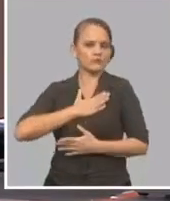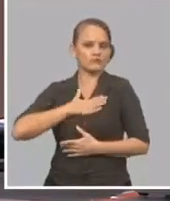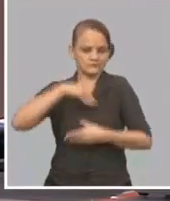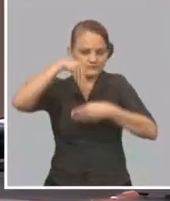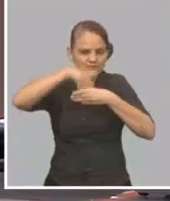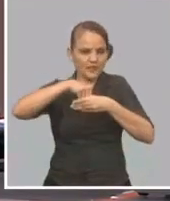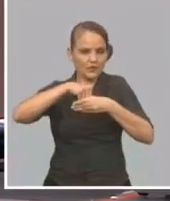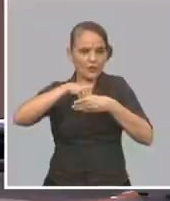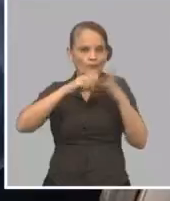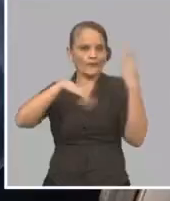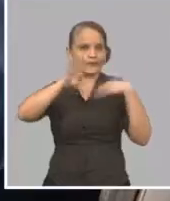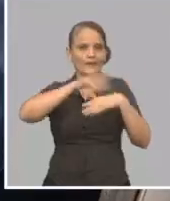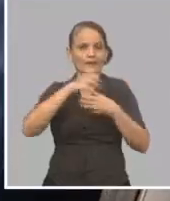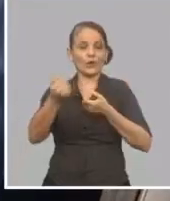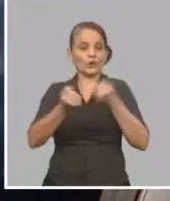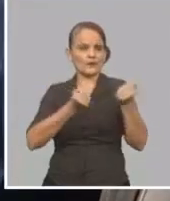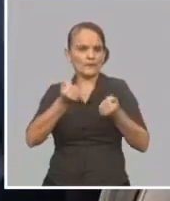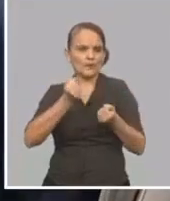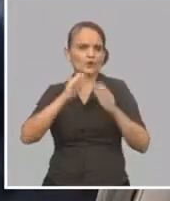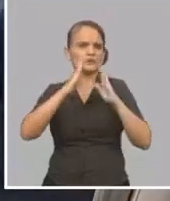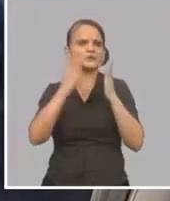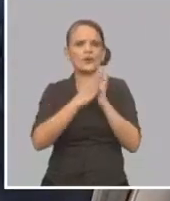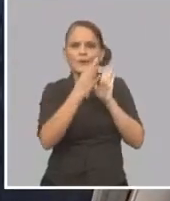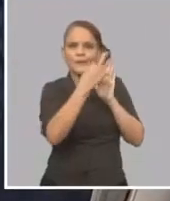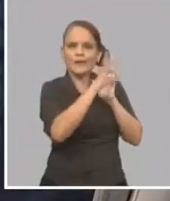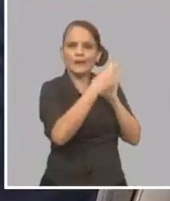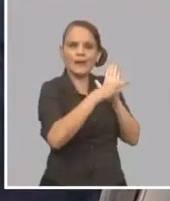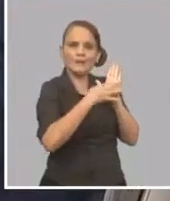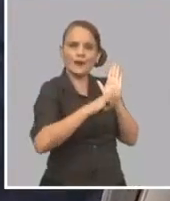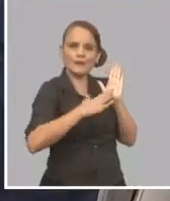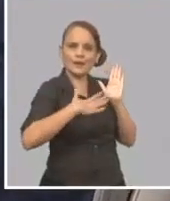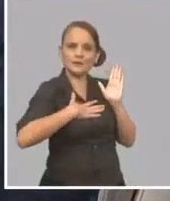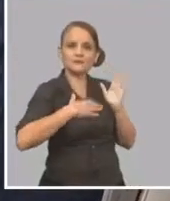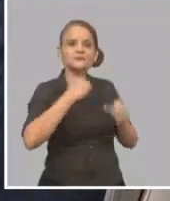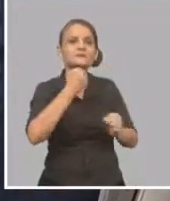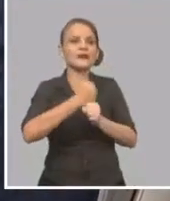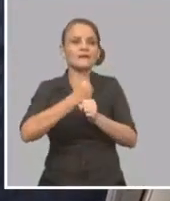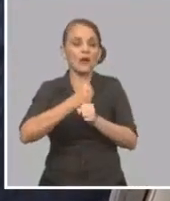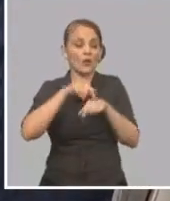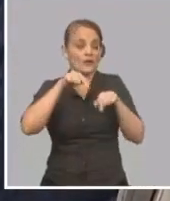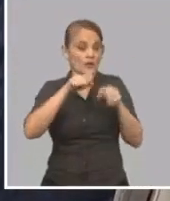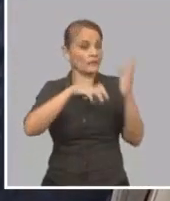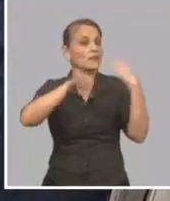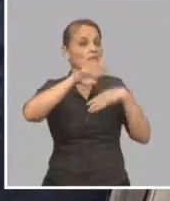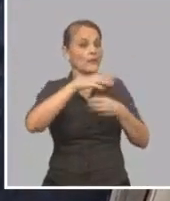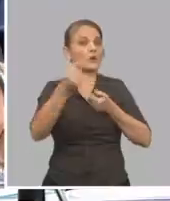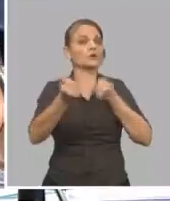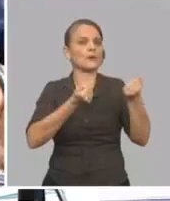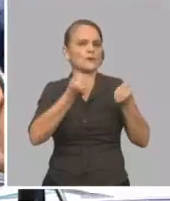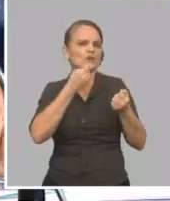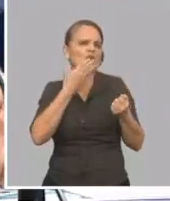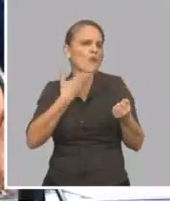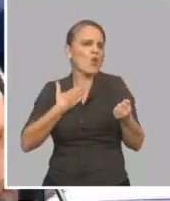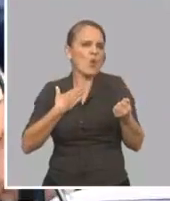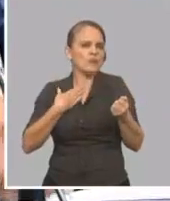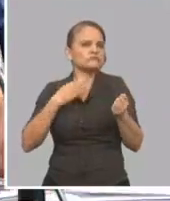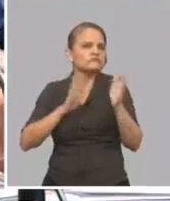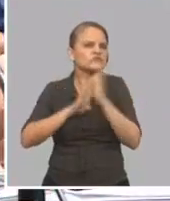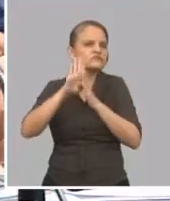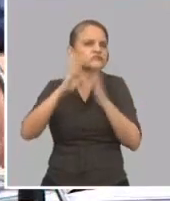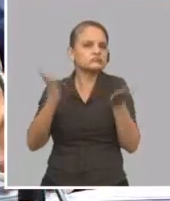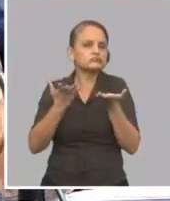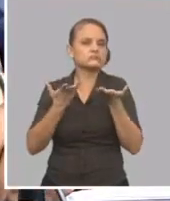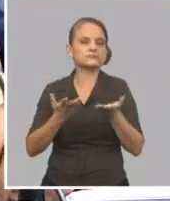pudiéramos decir hoy, más significativos dentro de las varias tareas que tiene el transporte en la estrategia? ¿Hacia dónde estamos avanzando? Sí, Randy. El